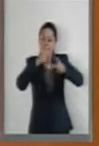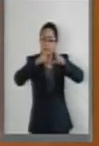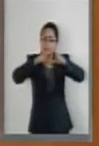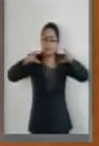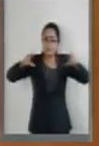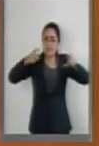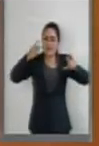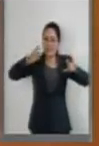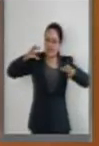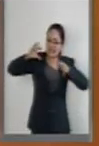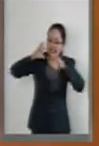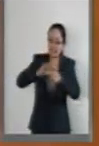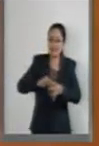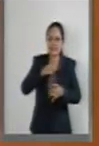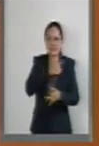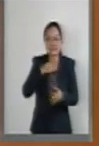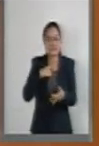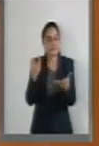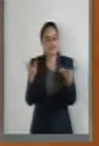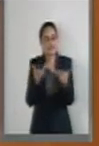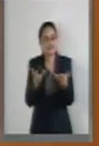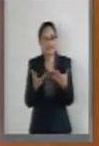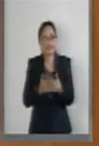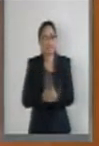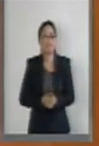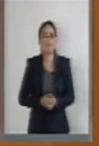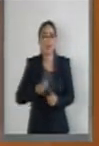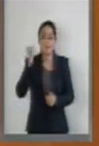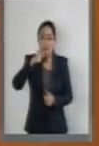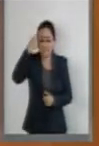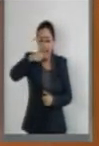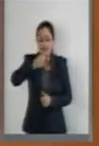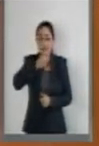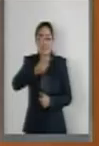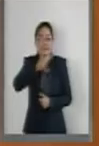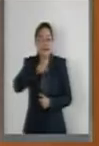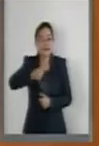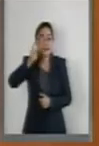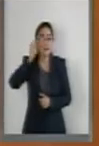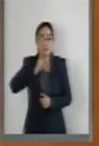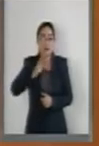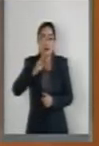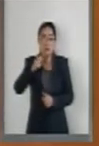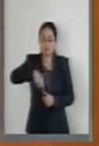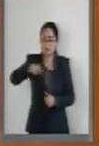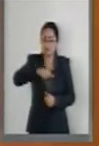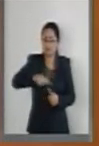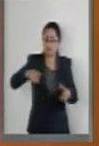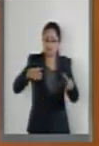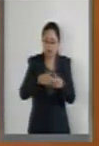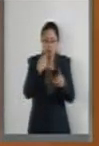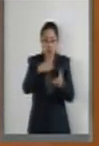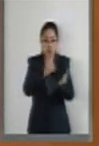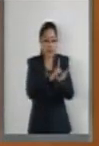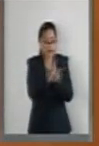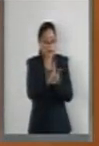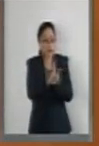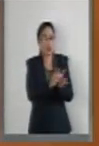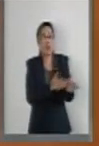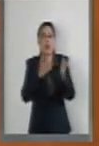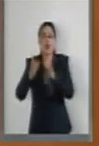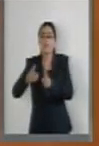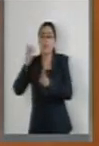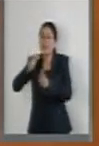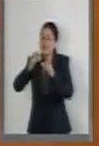discapacidad. Incorporar el principio de inclusión en la actuación y las decisiones del Estado en el artículo cuarto constitucional